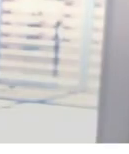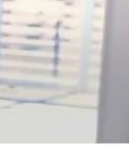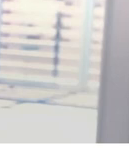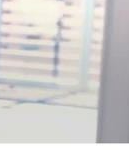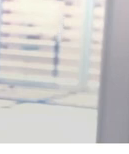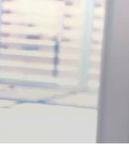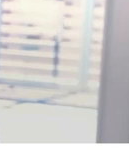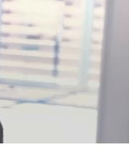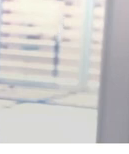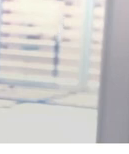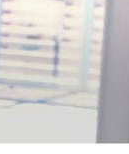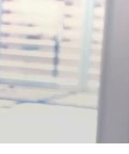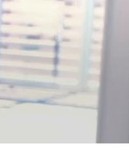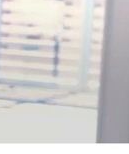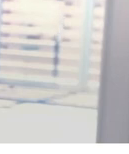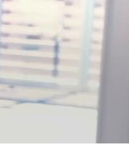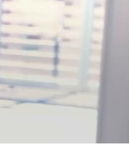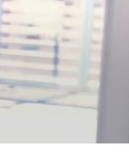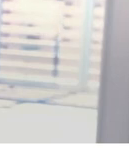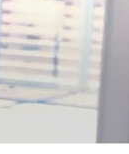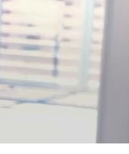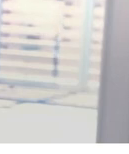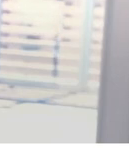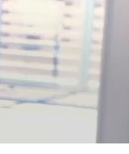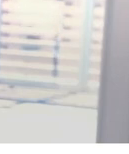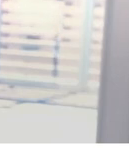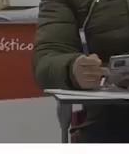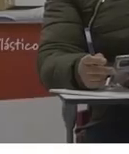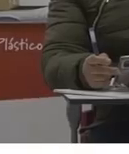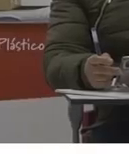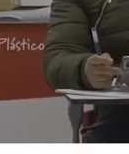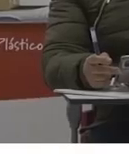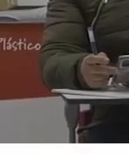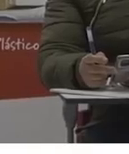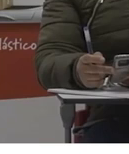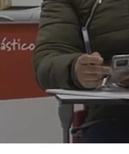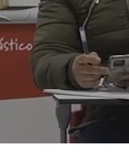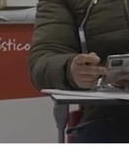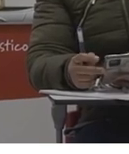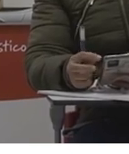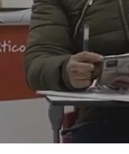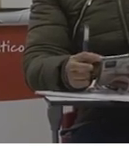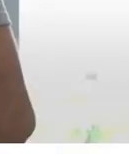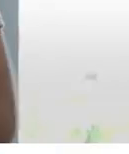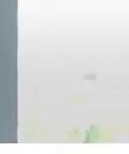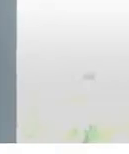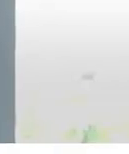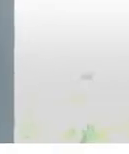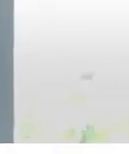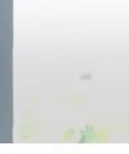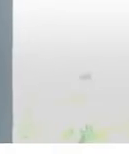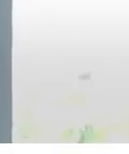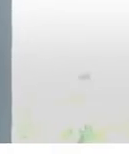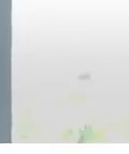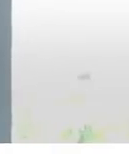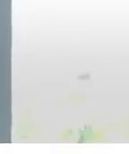pequeñas cosas y ponerme al día sobre cuestiones como el bono social, como muchas cosas que van saliendo. Y, sobre todo, pues trabajar en